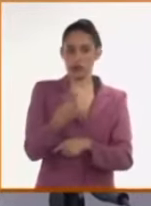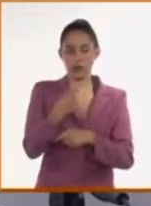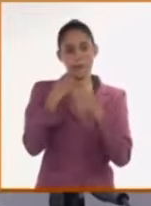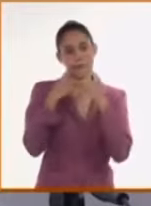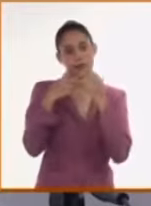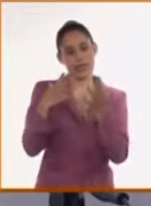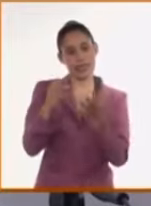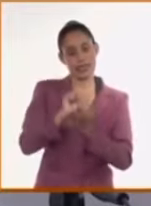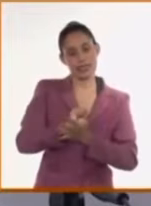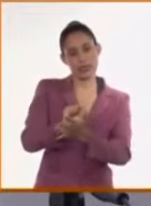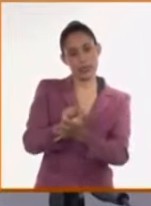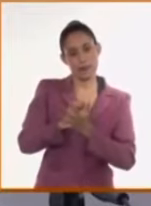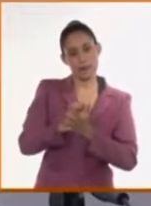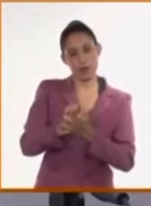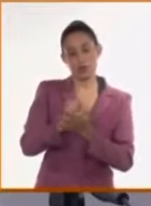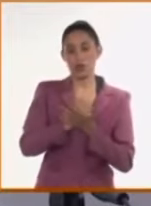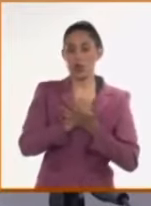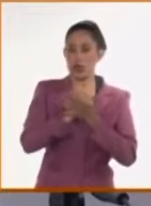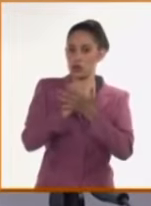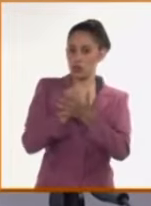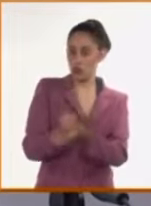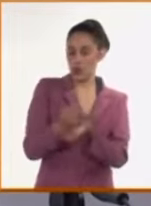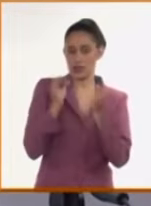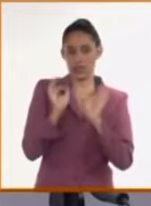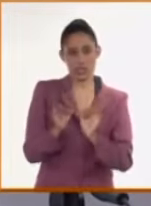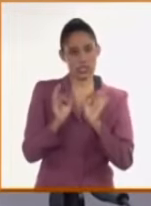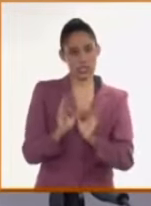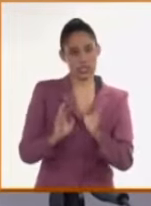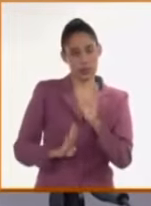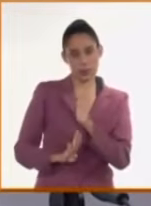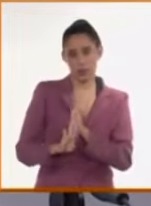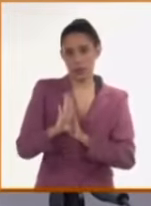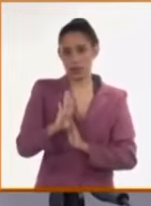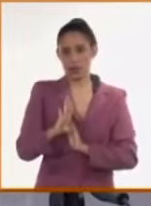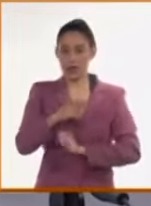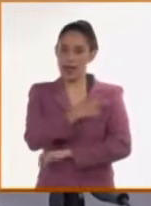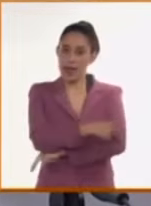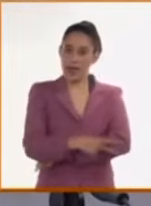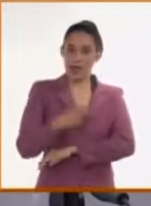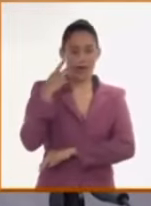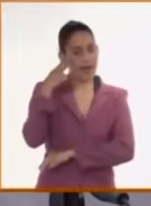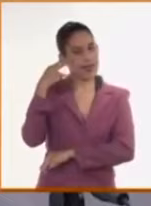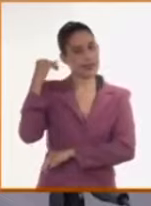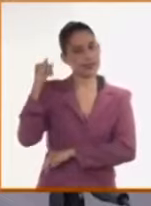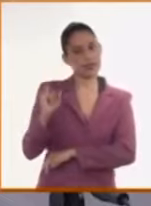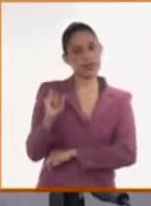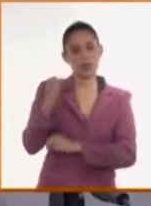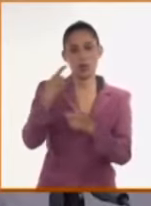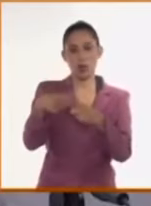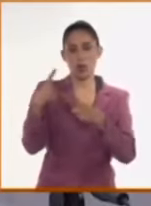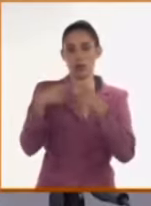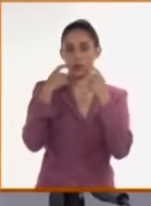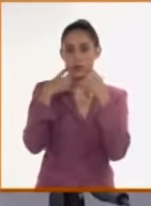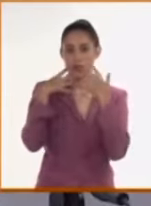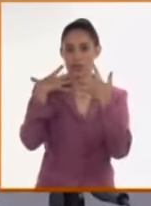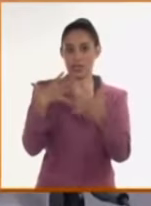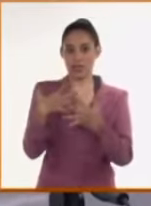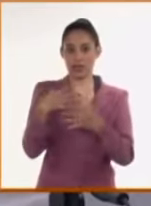brindará siempre su solidaridad, su apoyo solidario al pueblo haitiano, y siempre se opondrá,